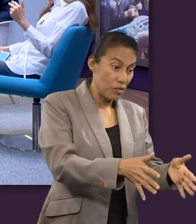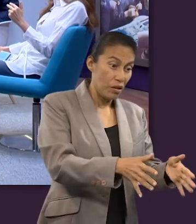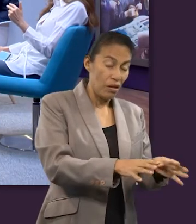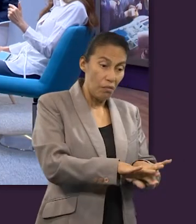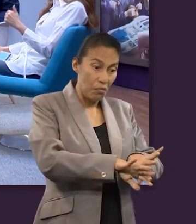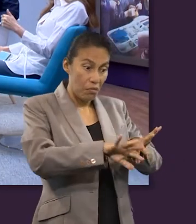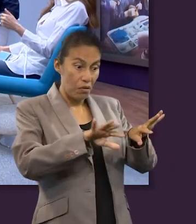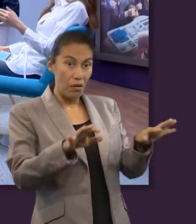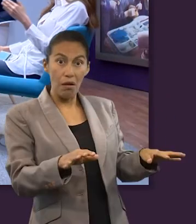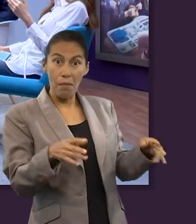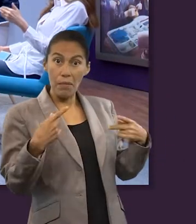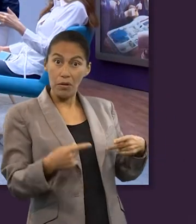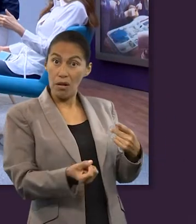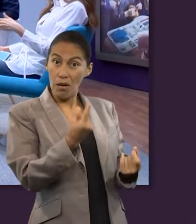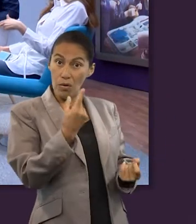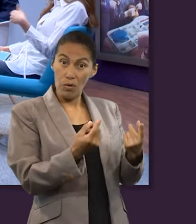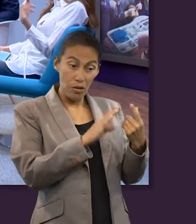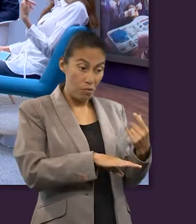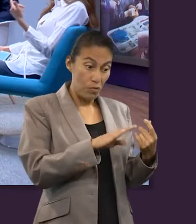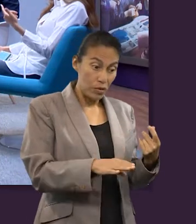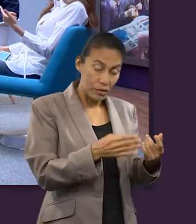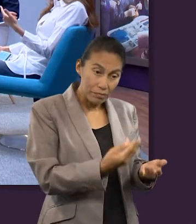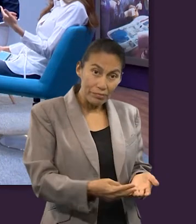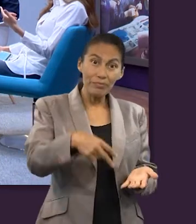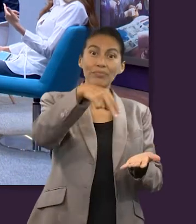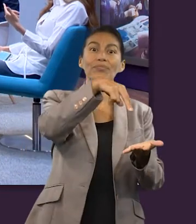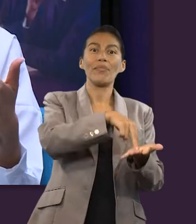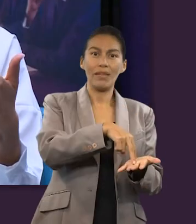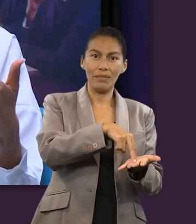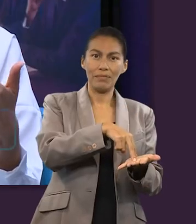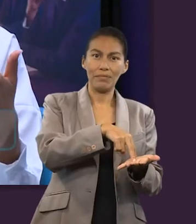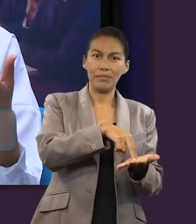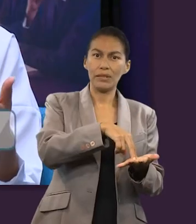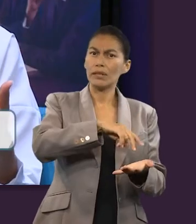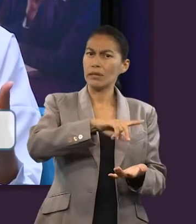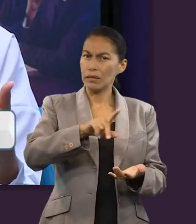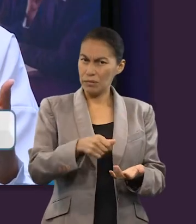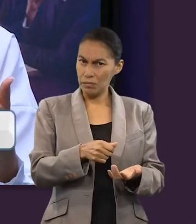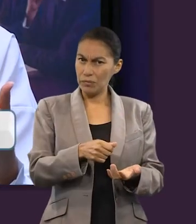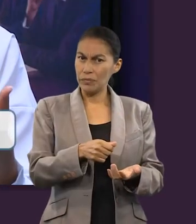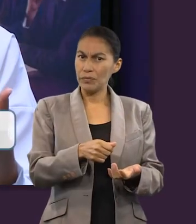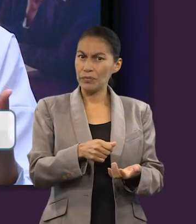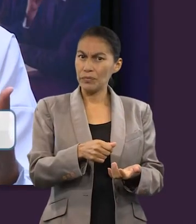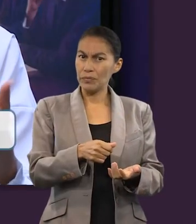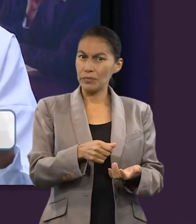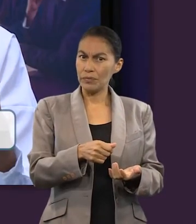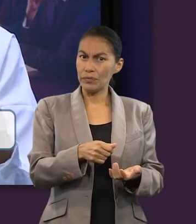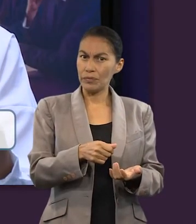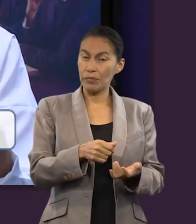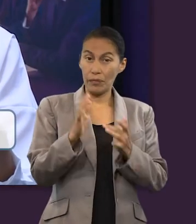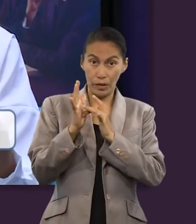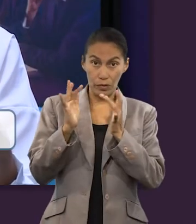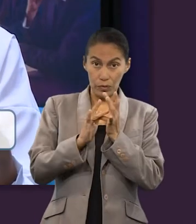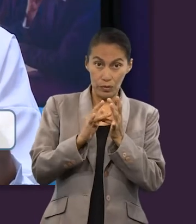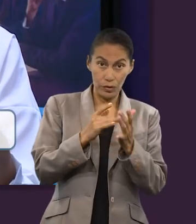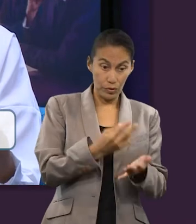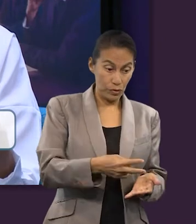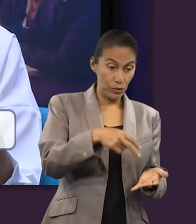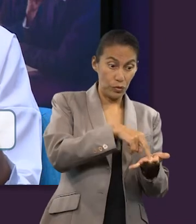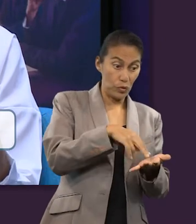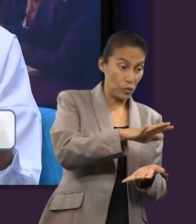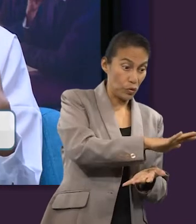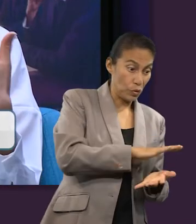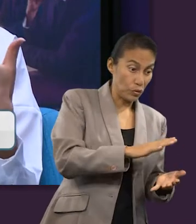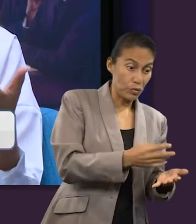cuerpos de santos que habían dormido se levantaron. Y después que Él resucitó